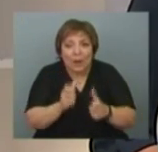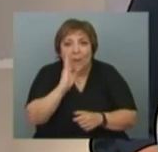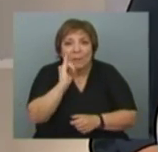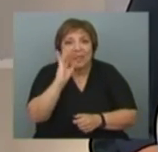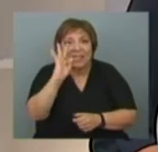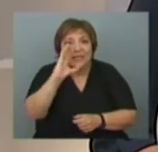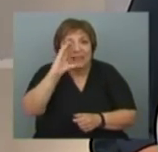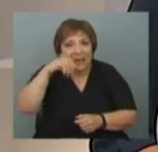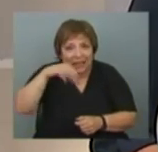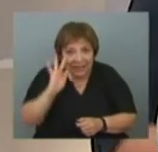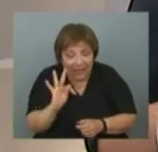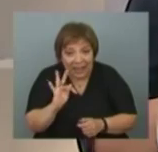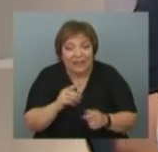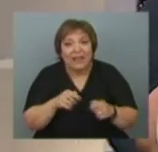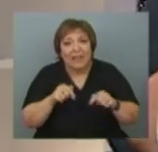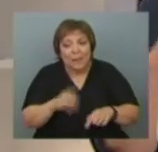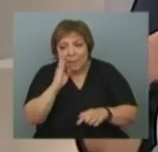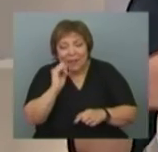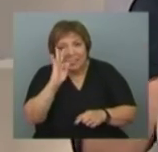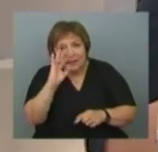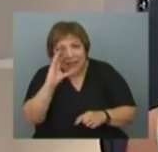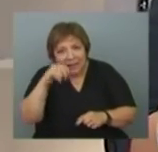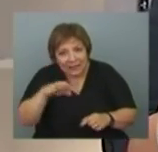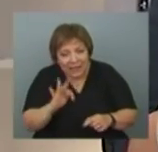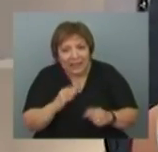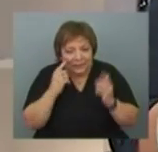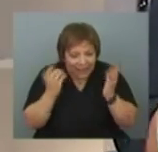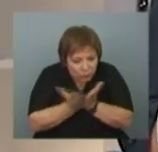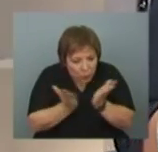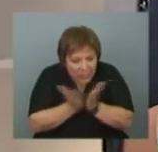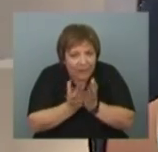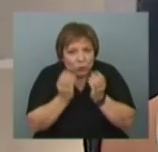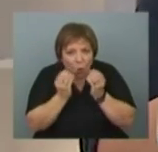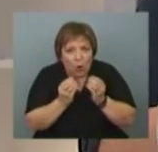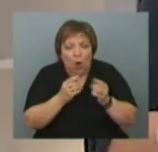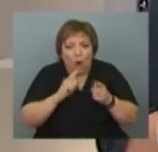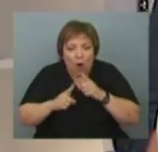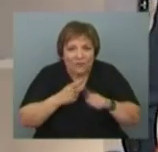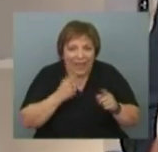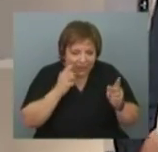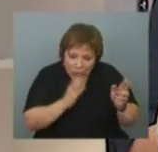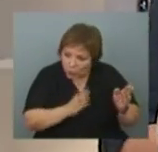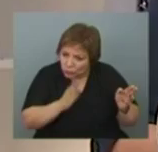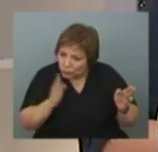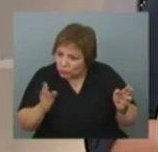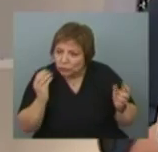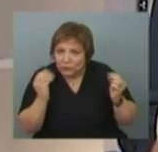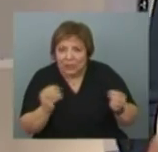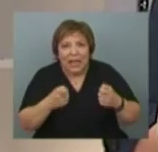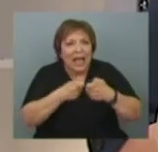-CNT. El PIT-CNT está estudiando y está sistematizando todos los convenios, todas las